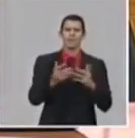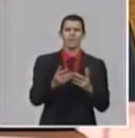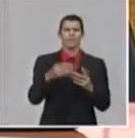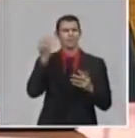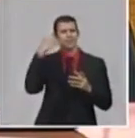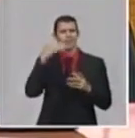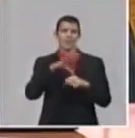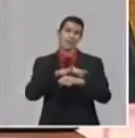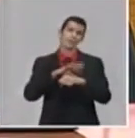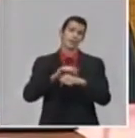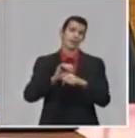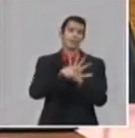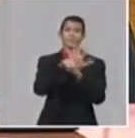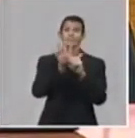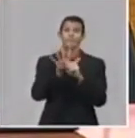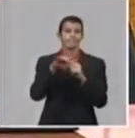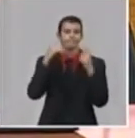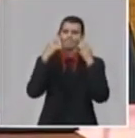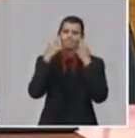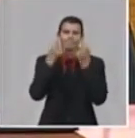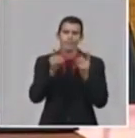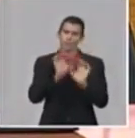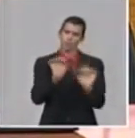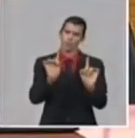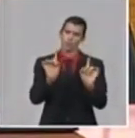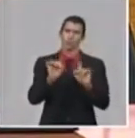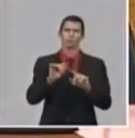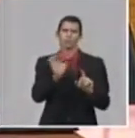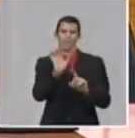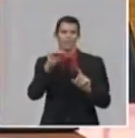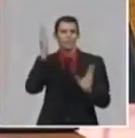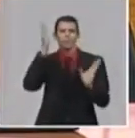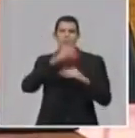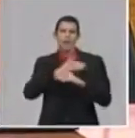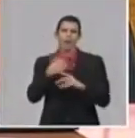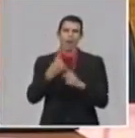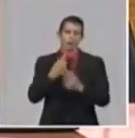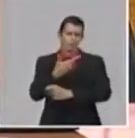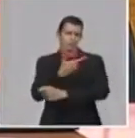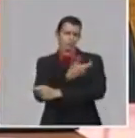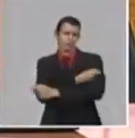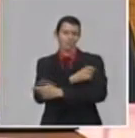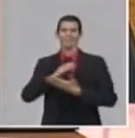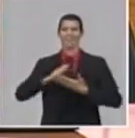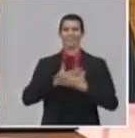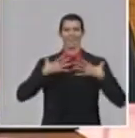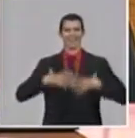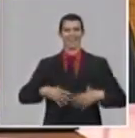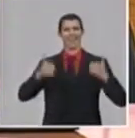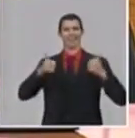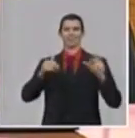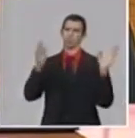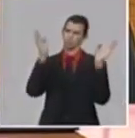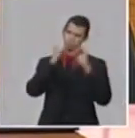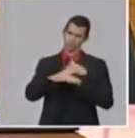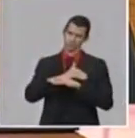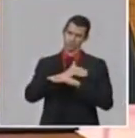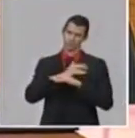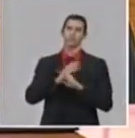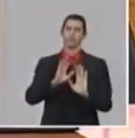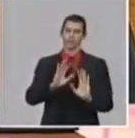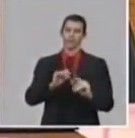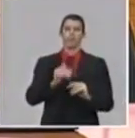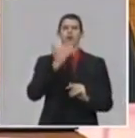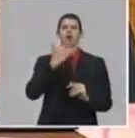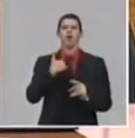todavía no tiene tratamiento específico. ¿Cómo lograr, sobre todo, poder ayudar a esas personas